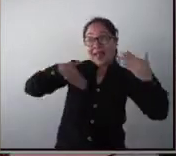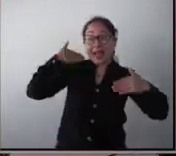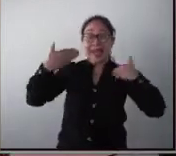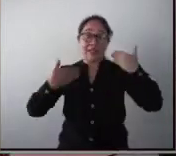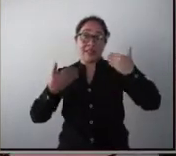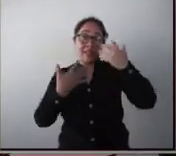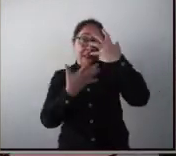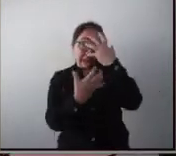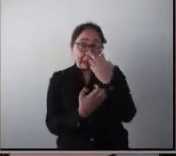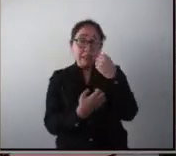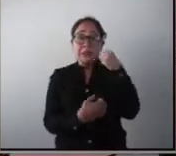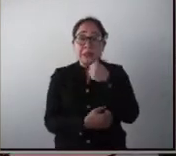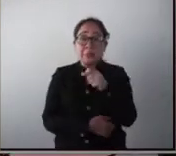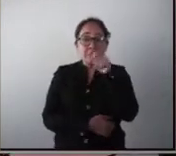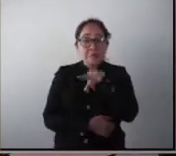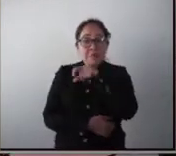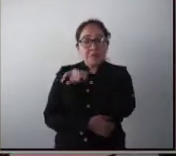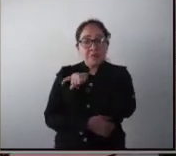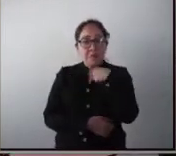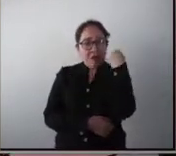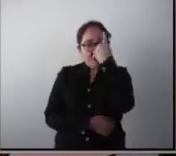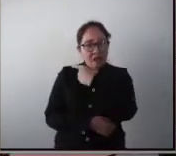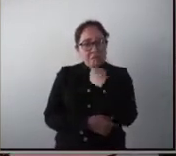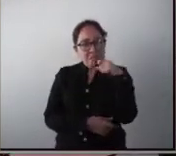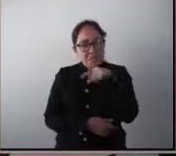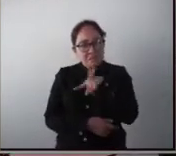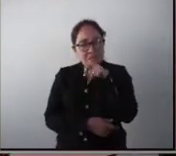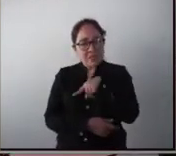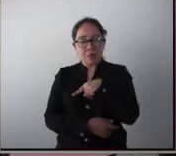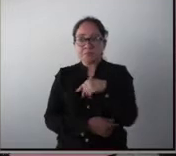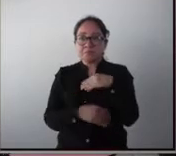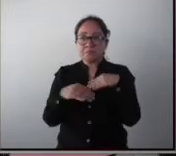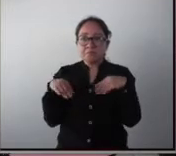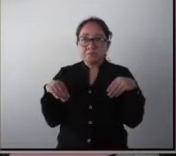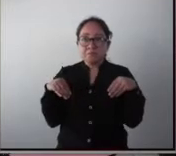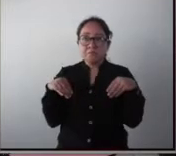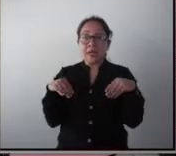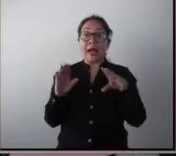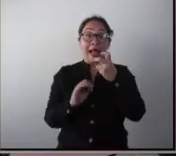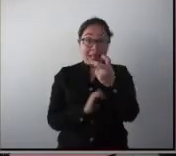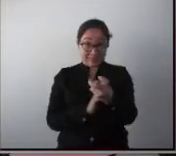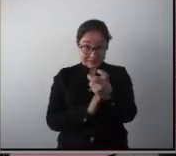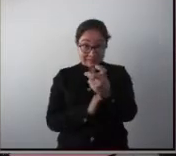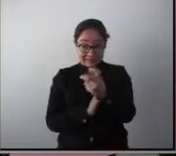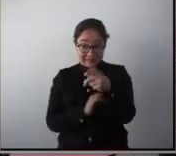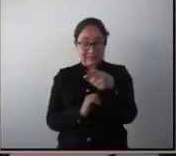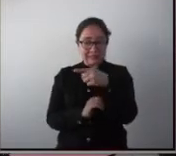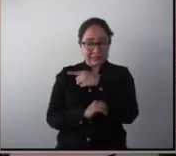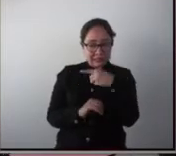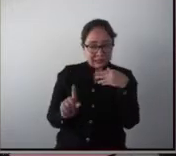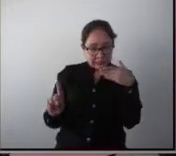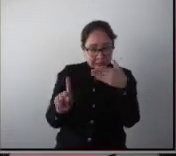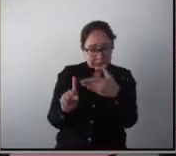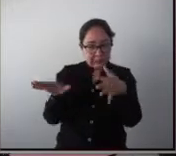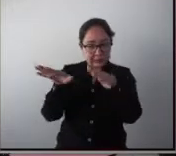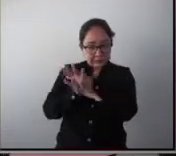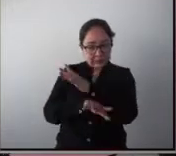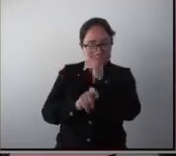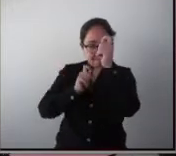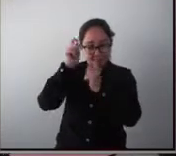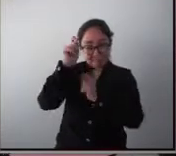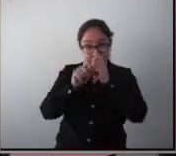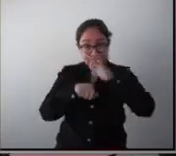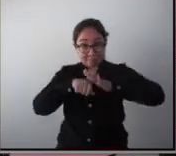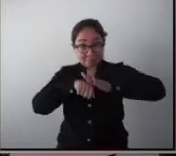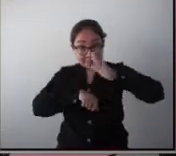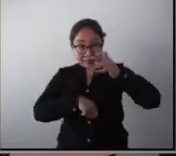tienen siempre la misma expresión facial. Entonces lo que nosotros queremos es que esas expresiones faciales cambien. y este es